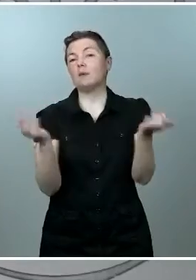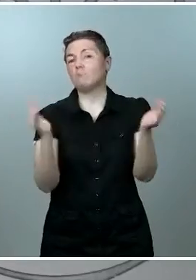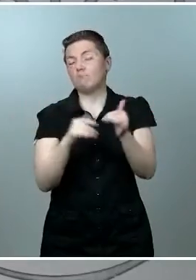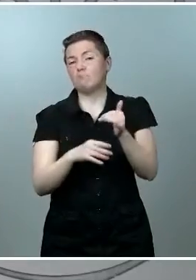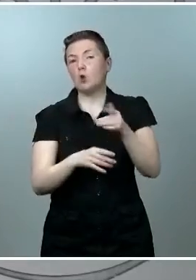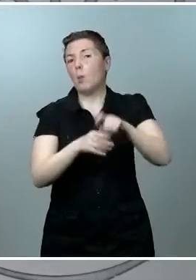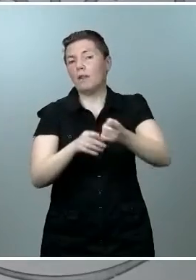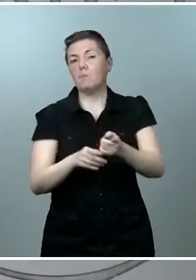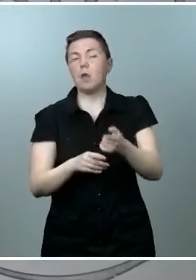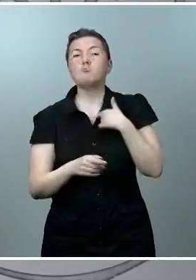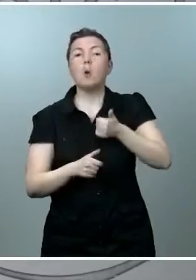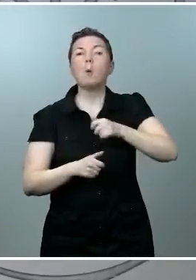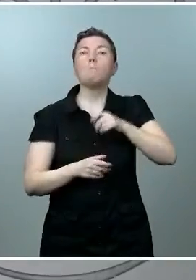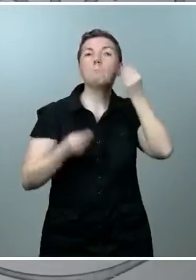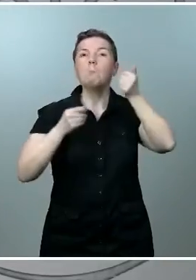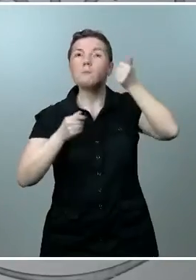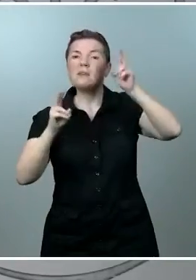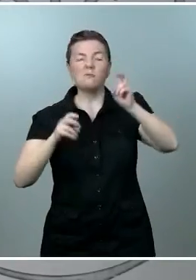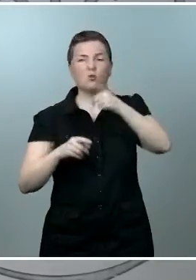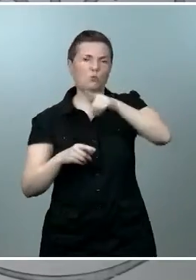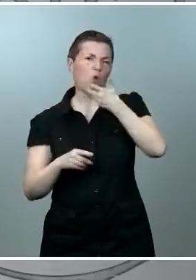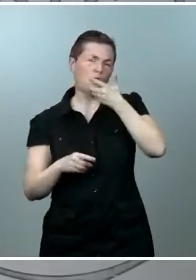valorar porque creo que es algo conocido que no tiene más interés.